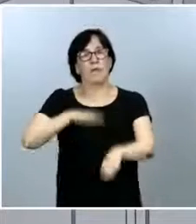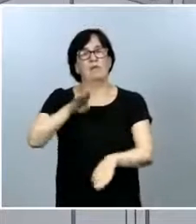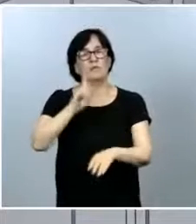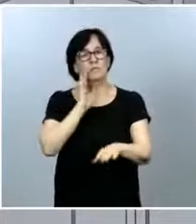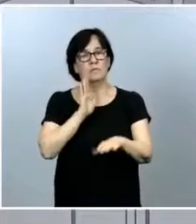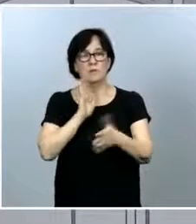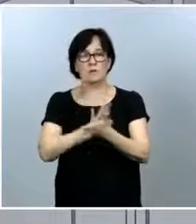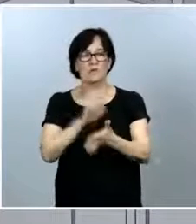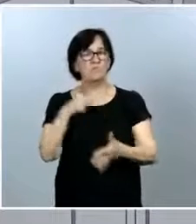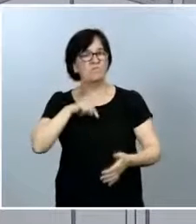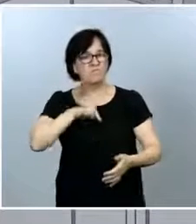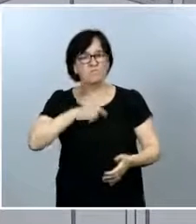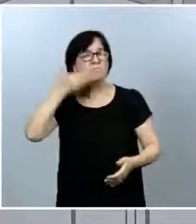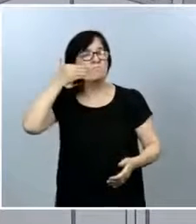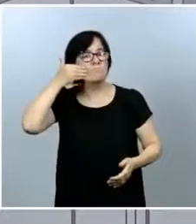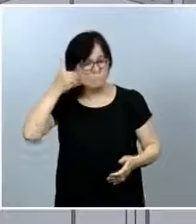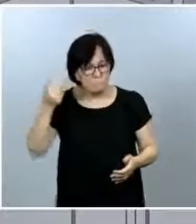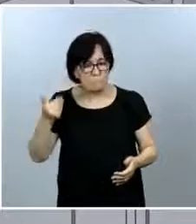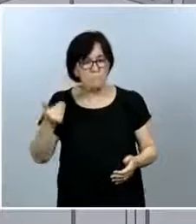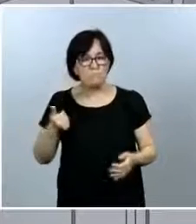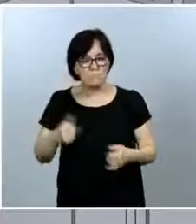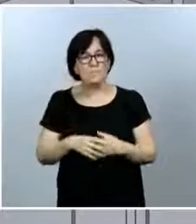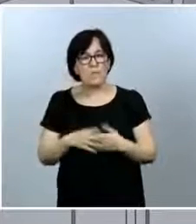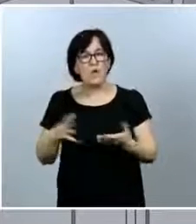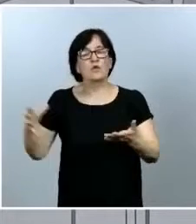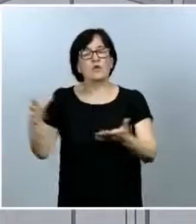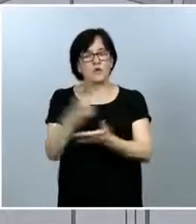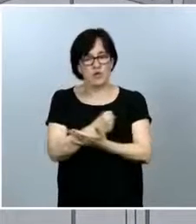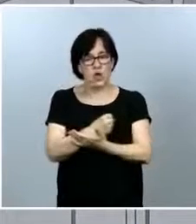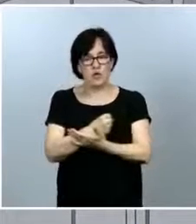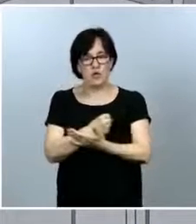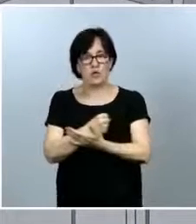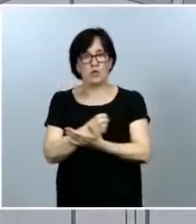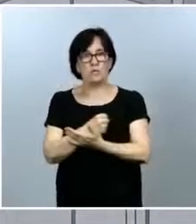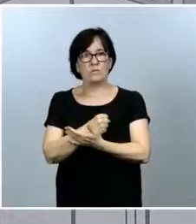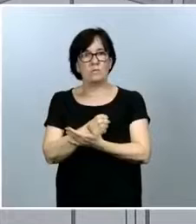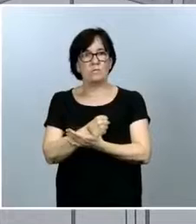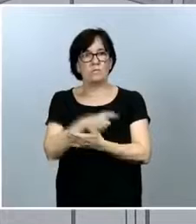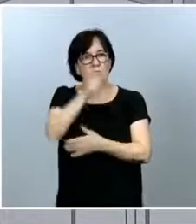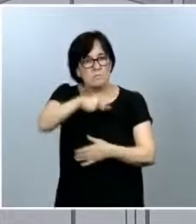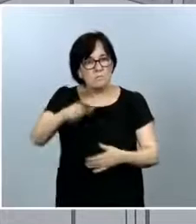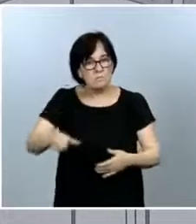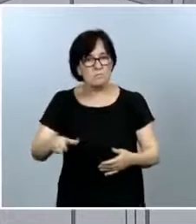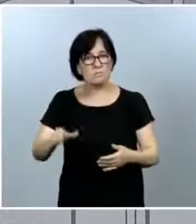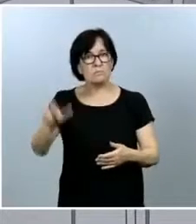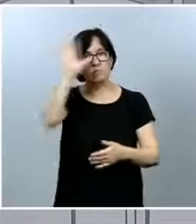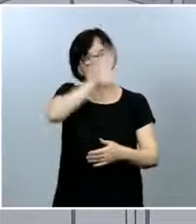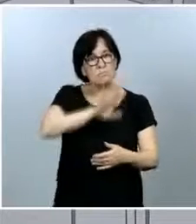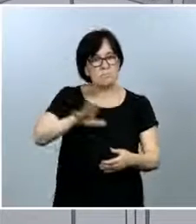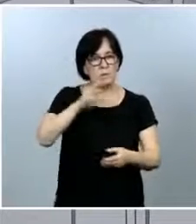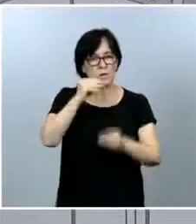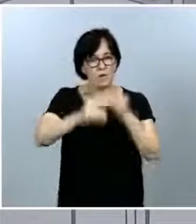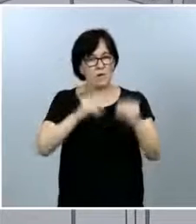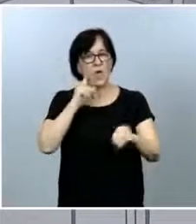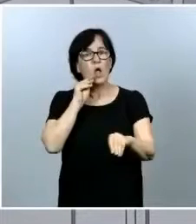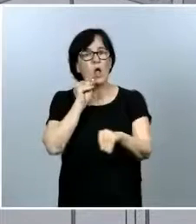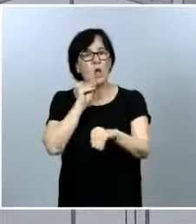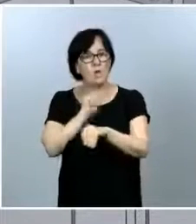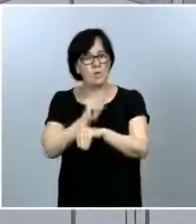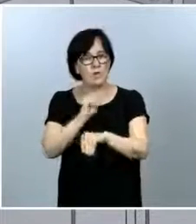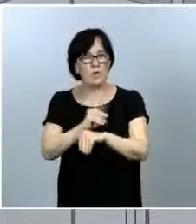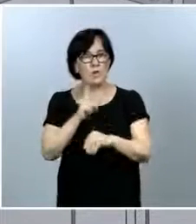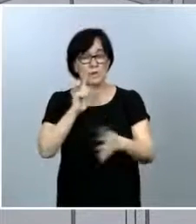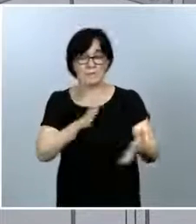verdad es que estoy orgulloso de lo que todos nuestros conciudadanos están haciendo y toda la prudencia que están teniendo y eso se refleja,